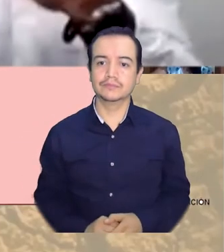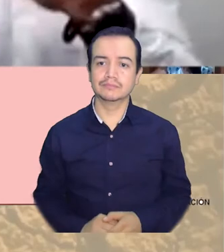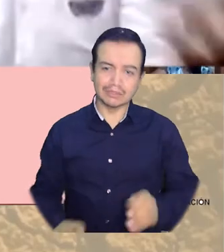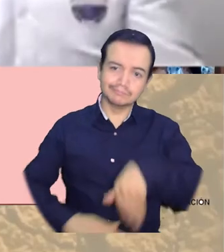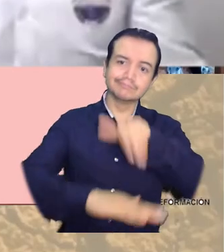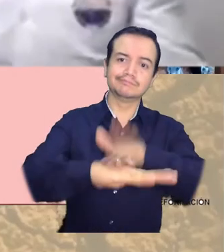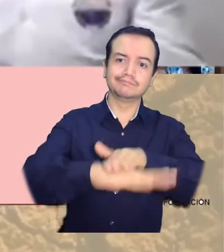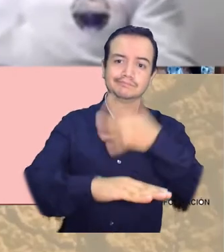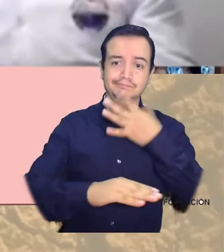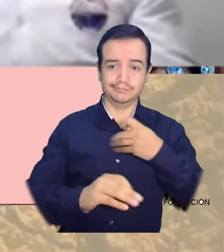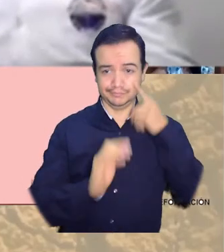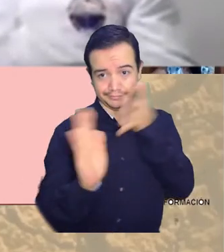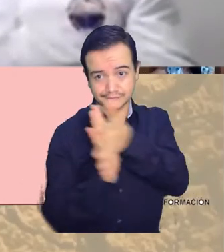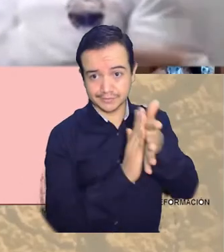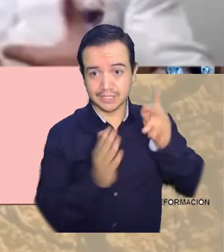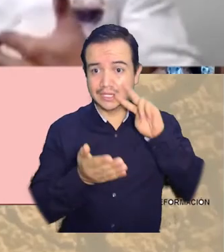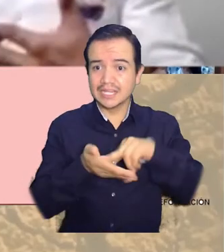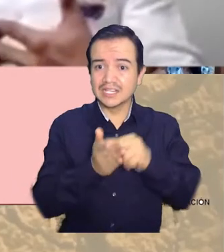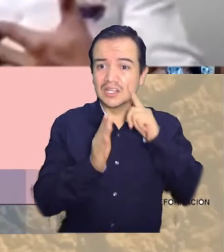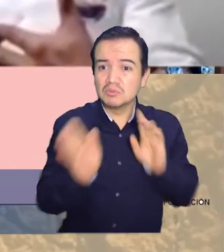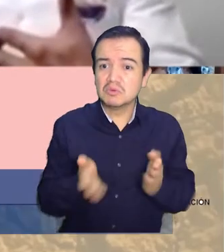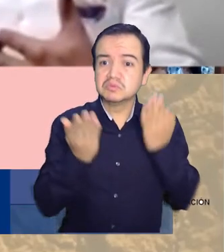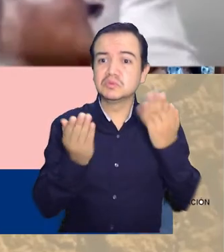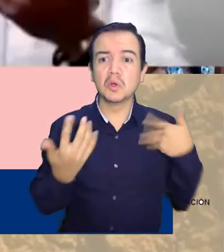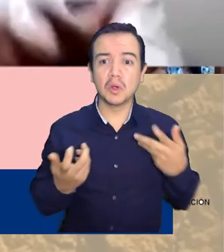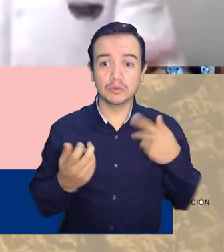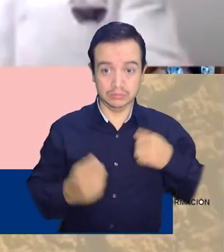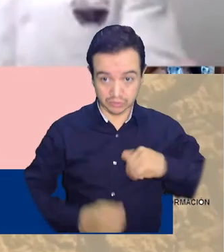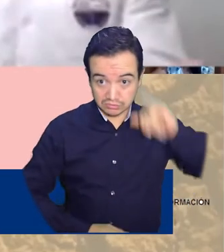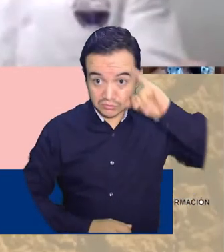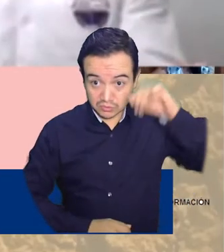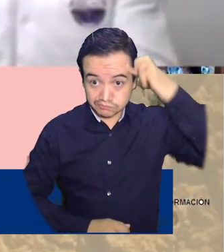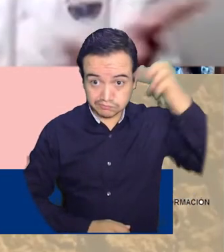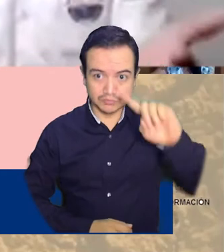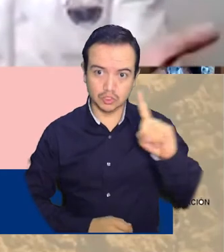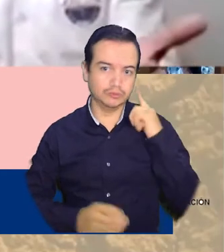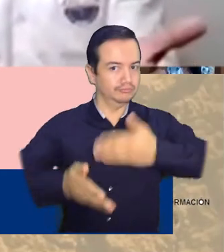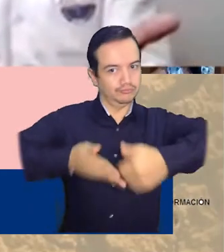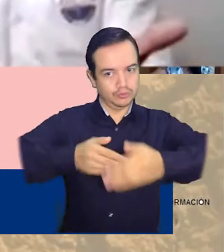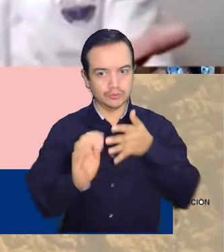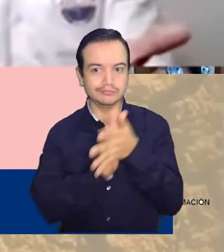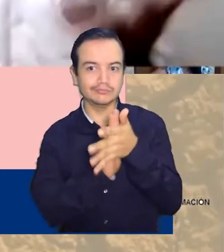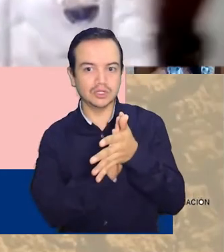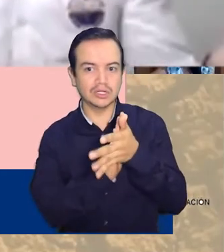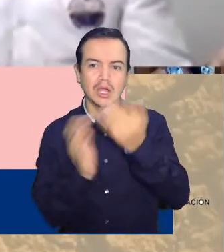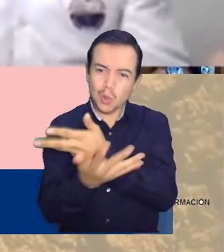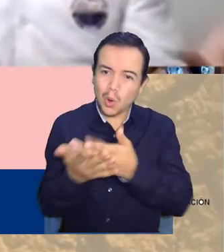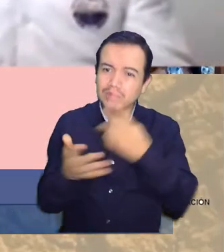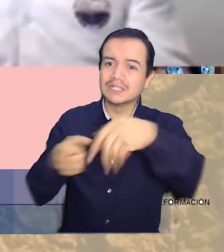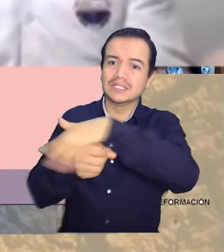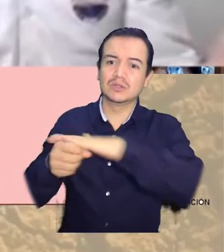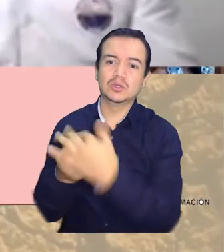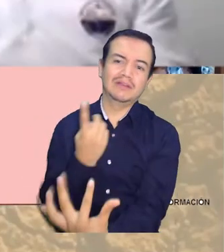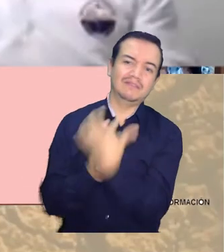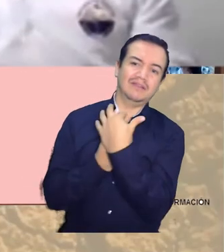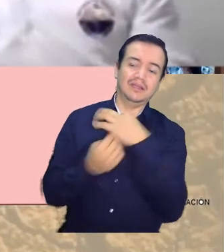voy a pretender ser psicólogo porque no lo soy? Son las cosas que te hacen y que, sin embargo, tú dices, no, no me